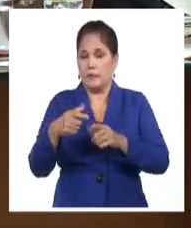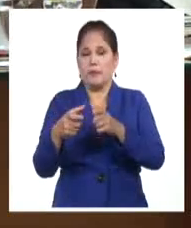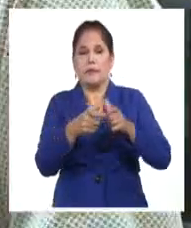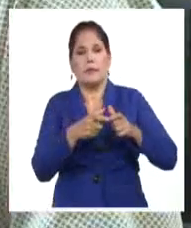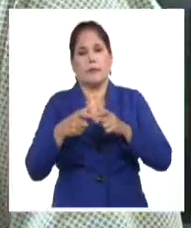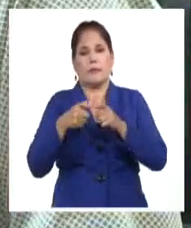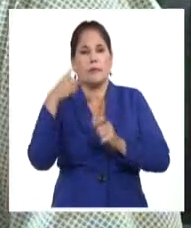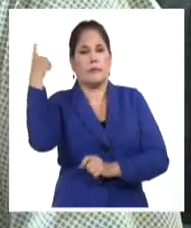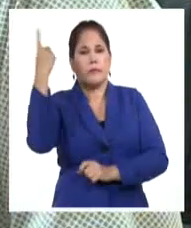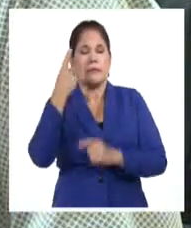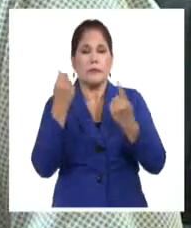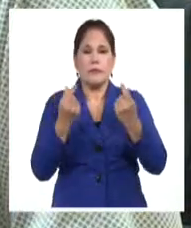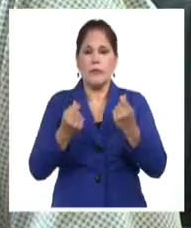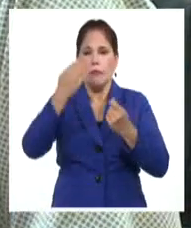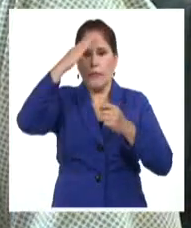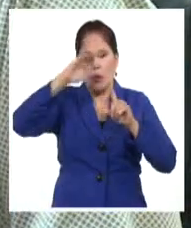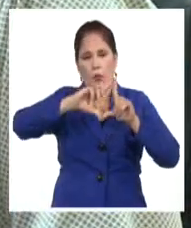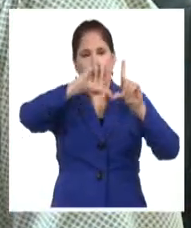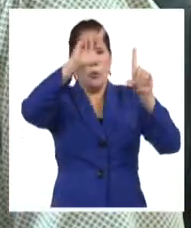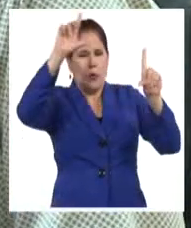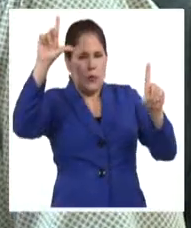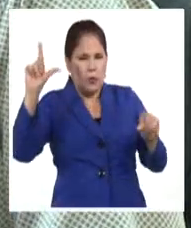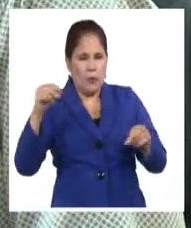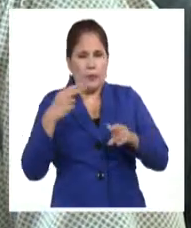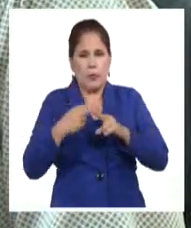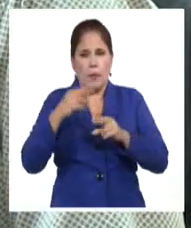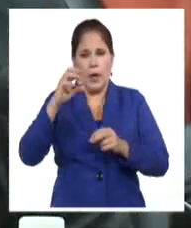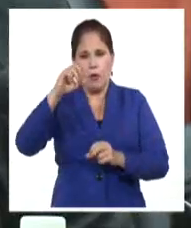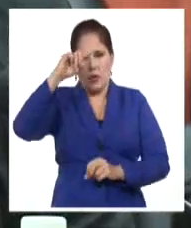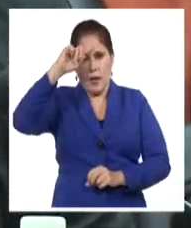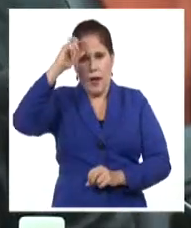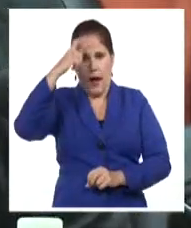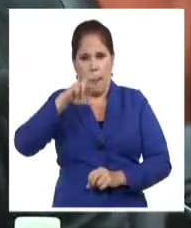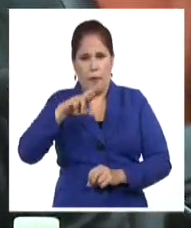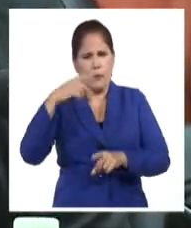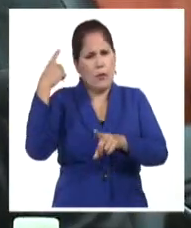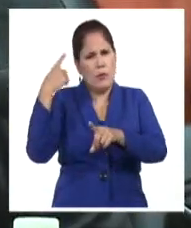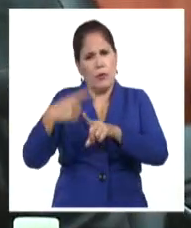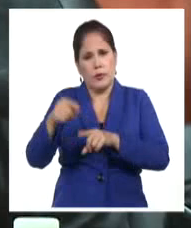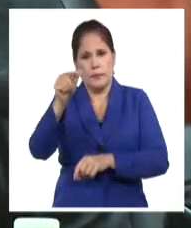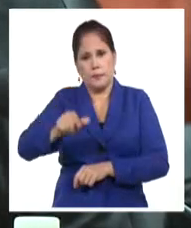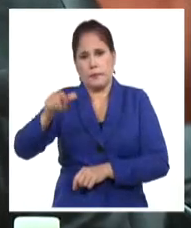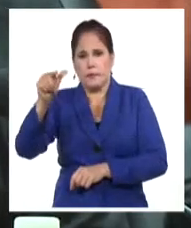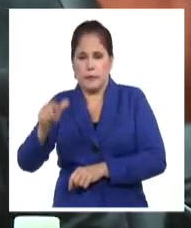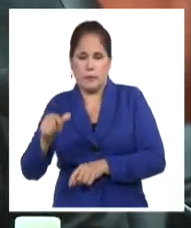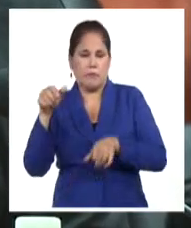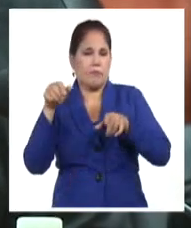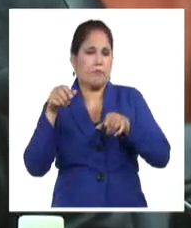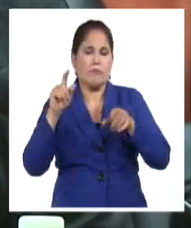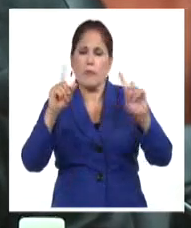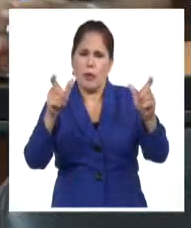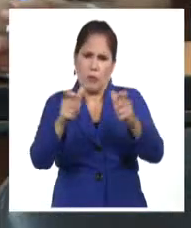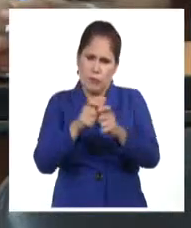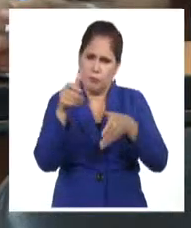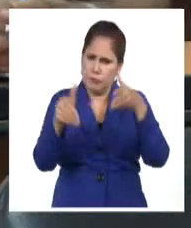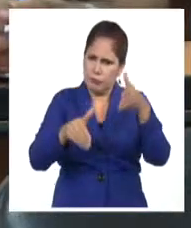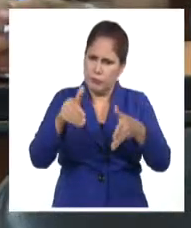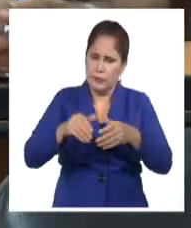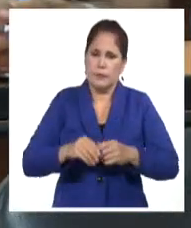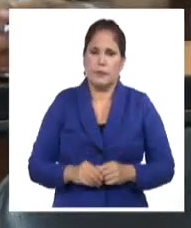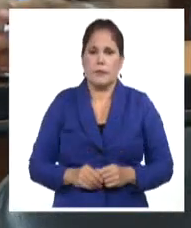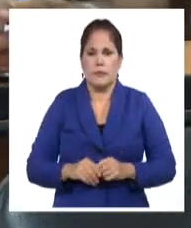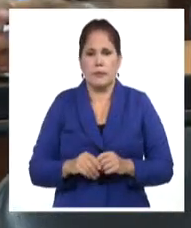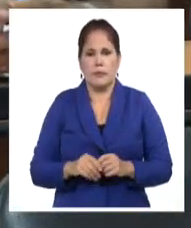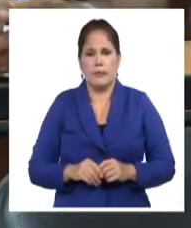Asociación Nacional de Economistas de Cuba, Oscar Luis Jumpentón y Ramón Lavallino Salazar, respectivamente. Sin